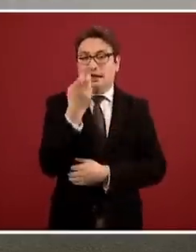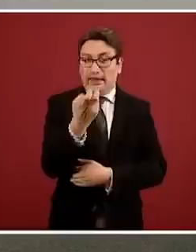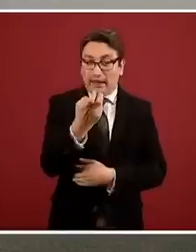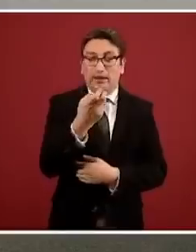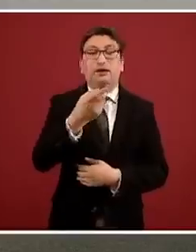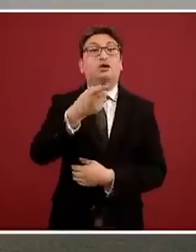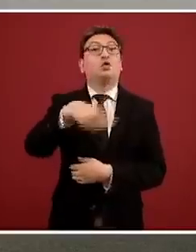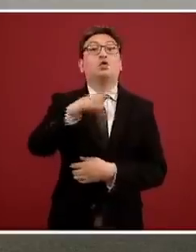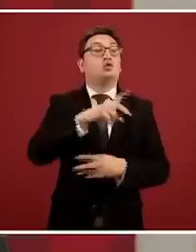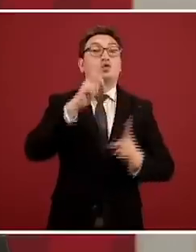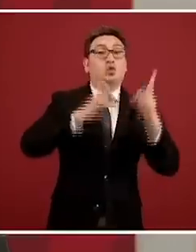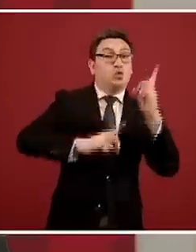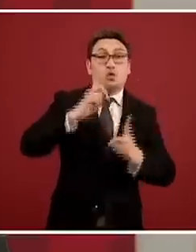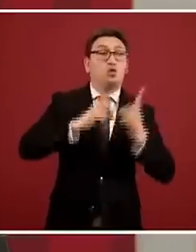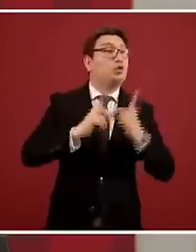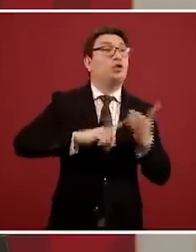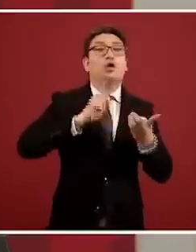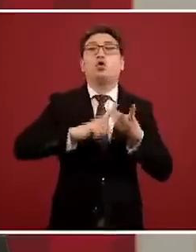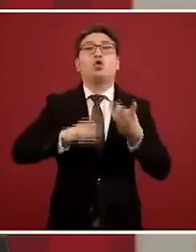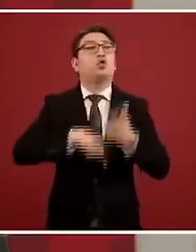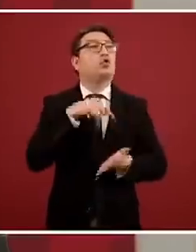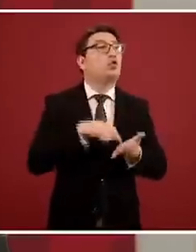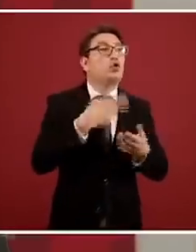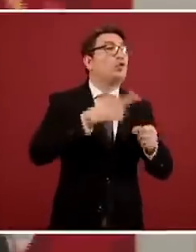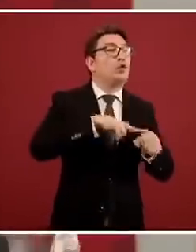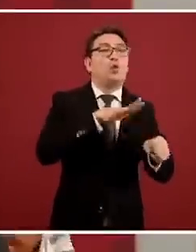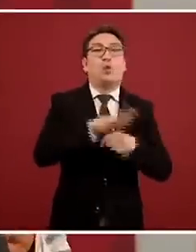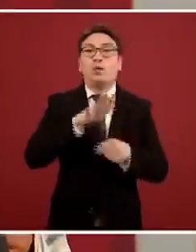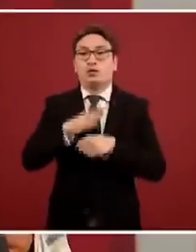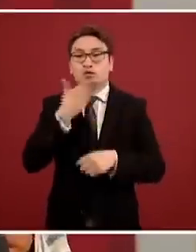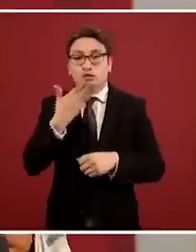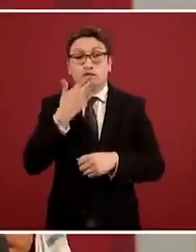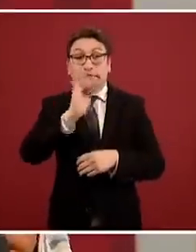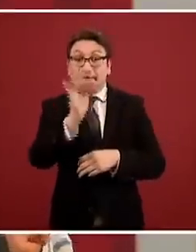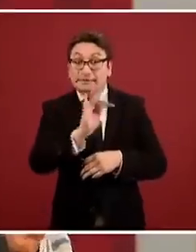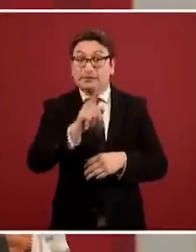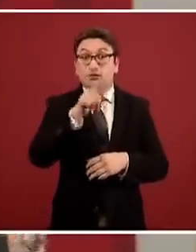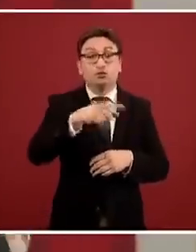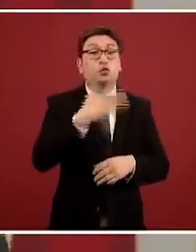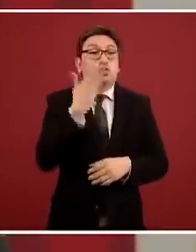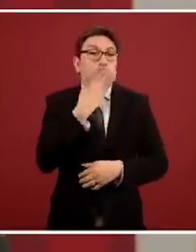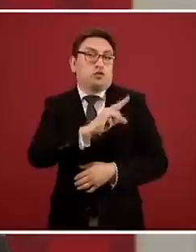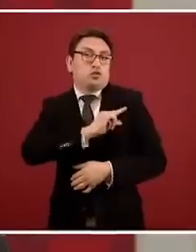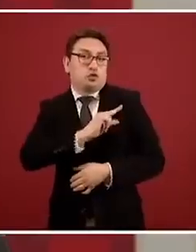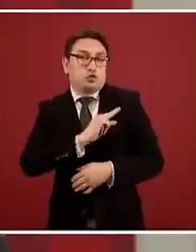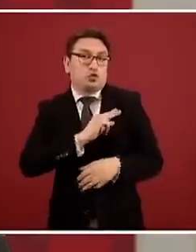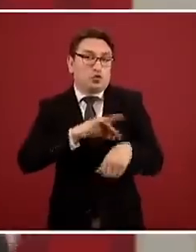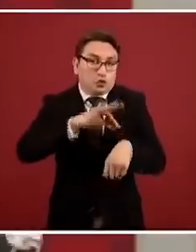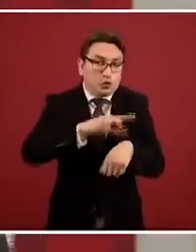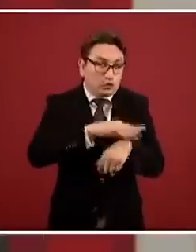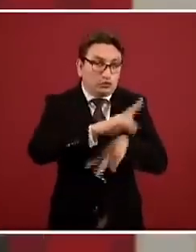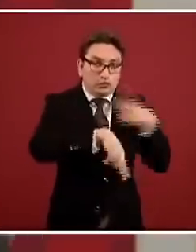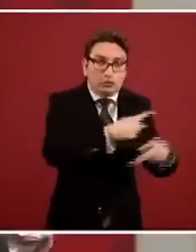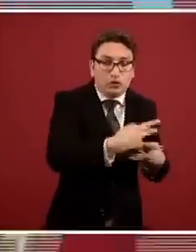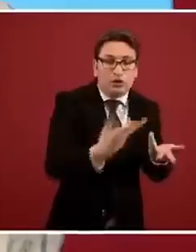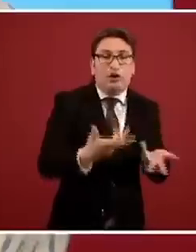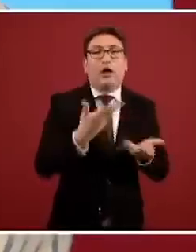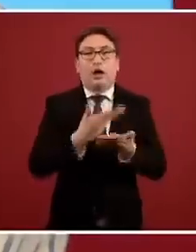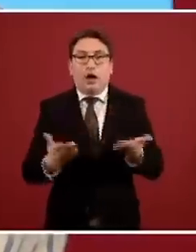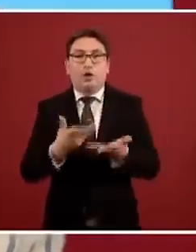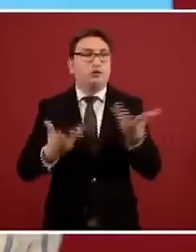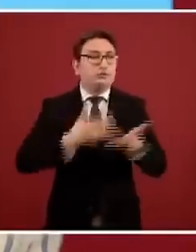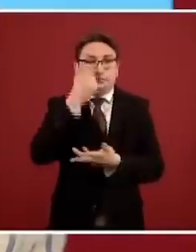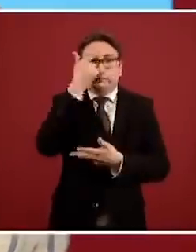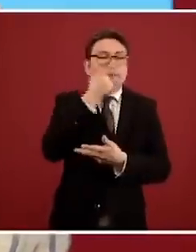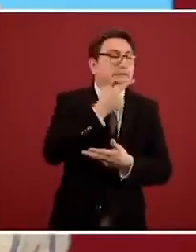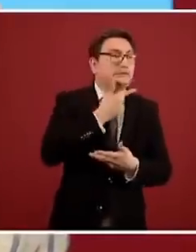tiene claridad de dónde le toca atenderse, tradicionalmente iba con un médico privado y ahora está en mitad de la